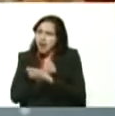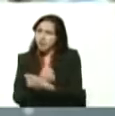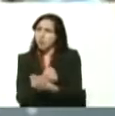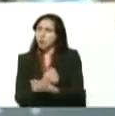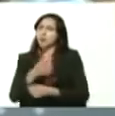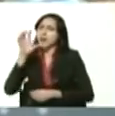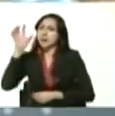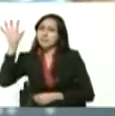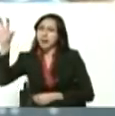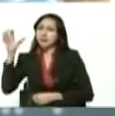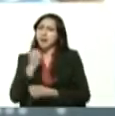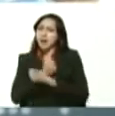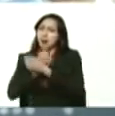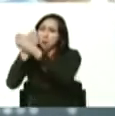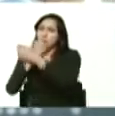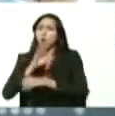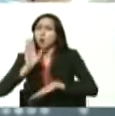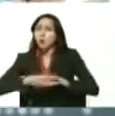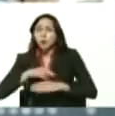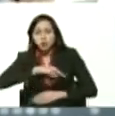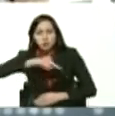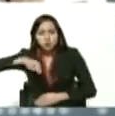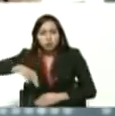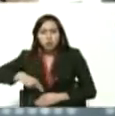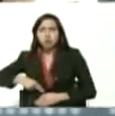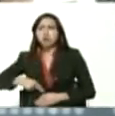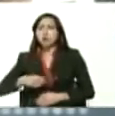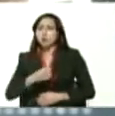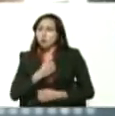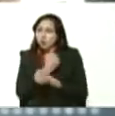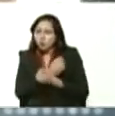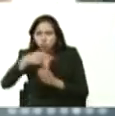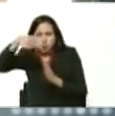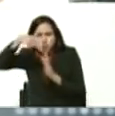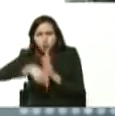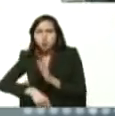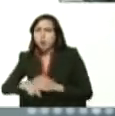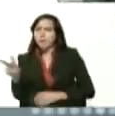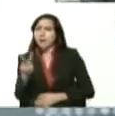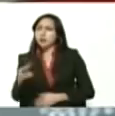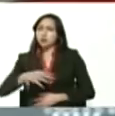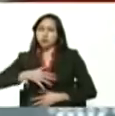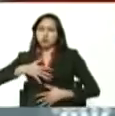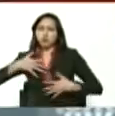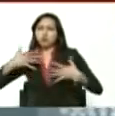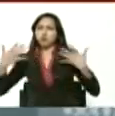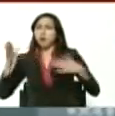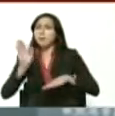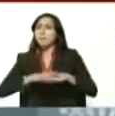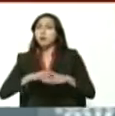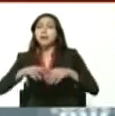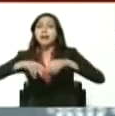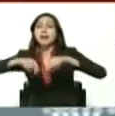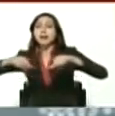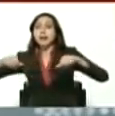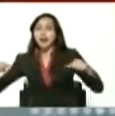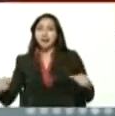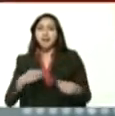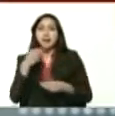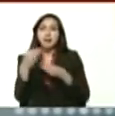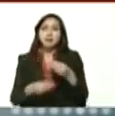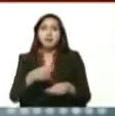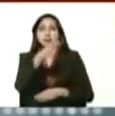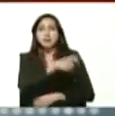por nuestra patria porque a nosotros nos mueve el amor más profundo por Venezuela por esta tierra de seres